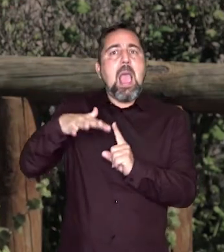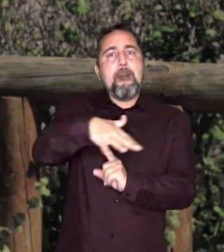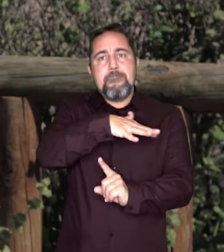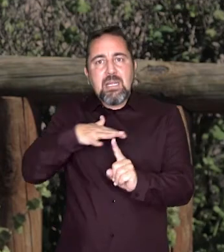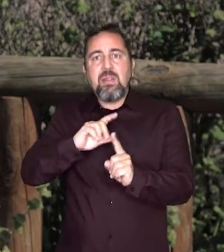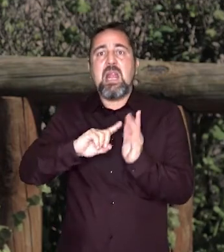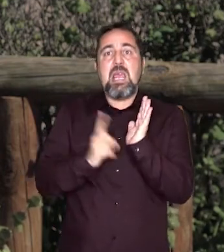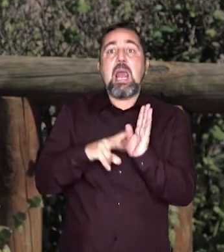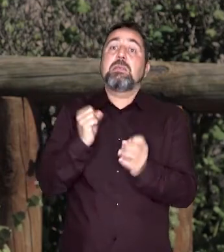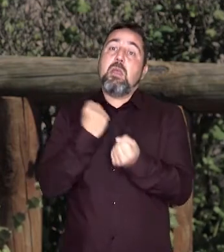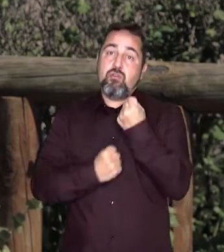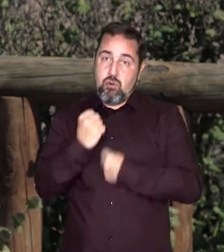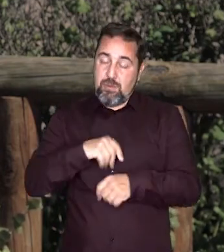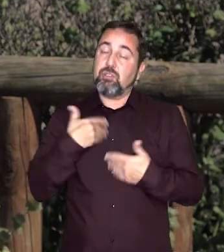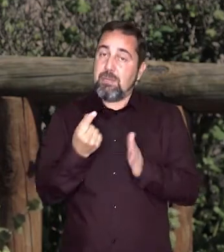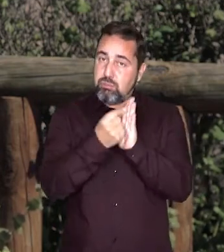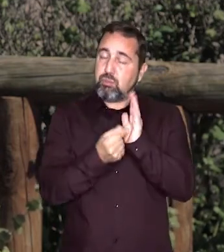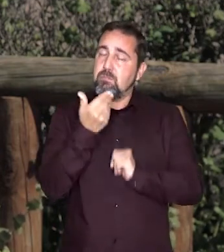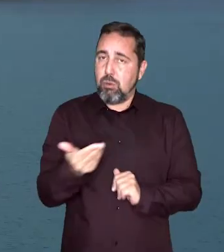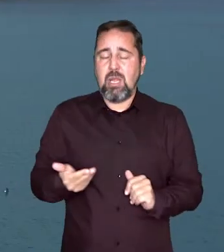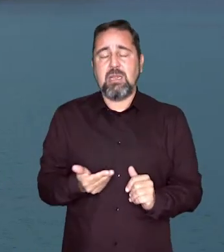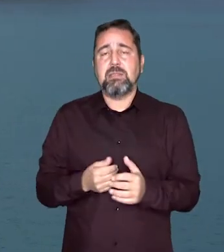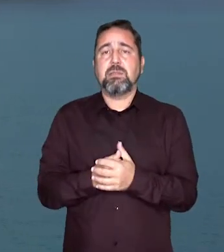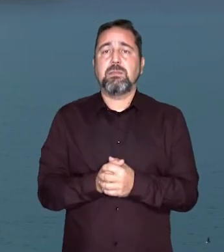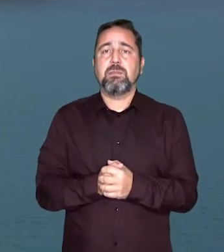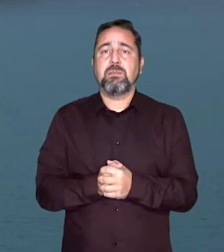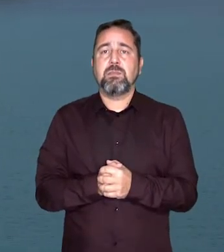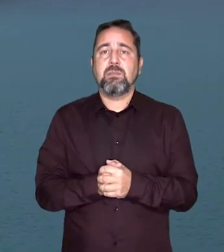importantes aspectos ambientales, legales y económicos.